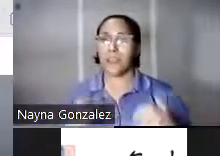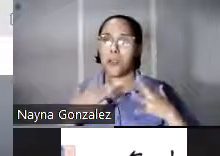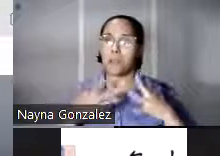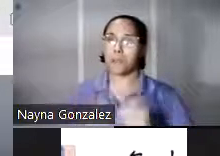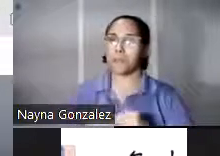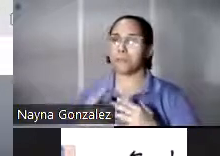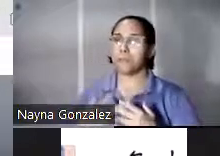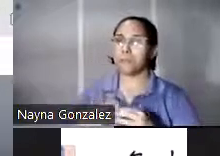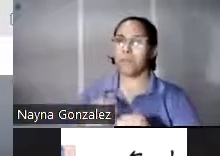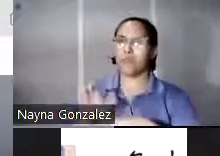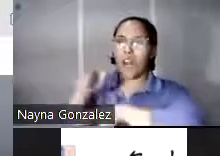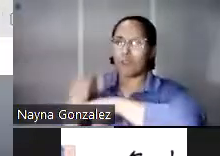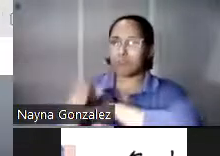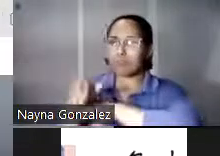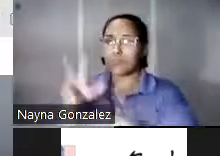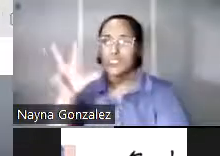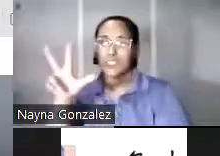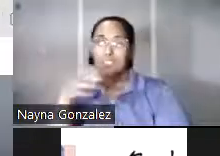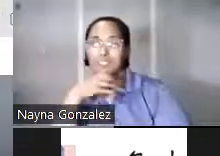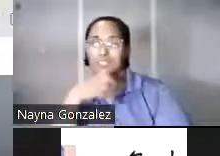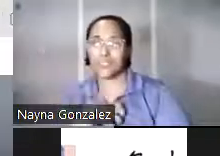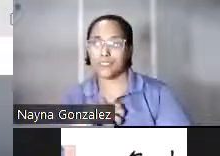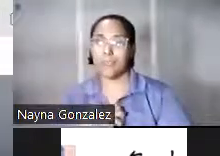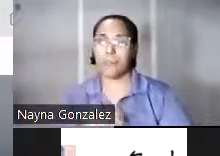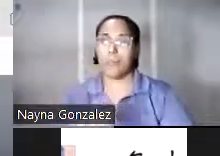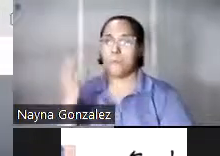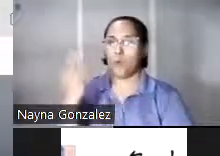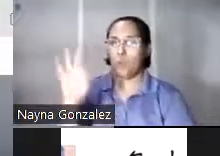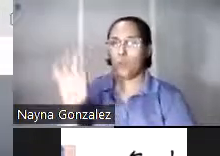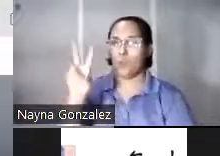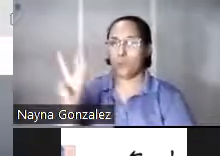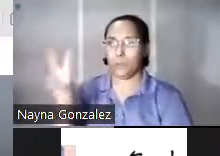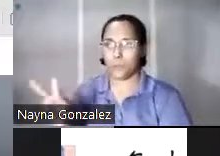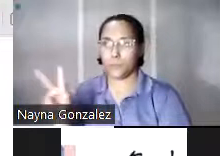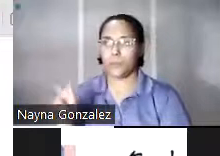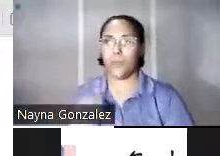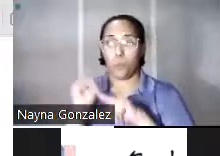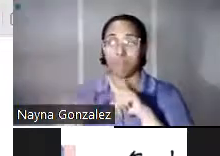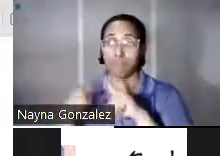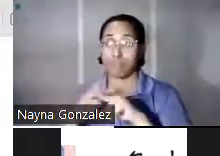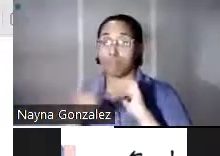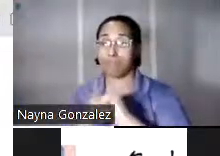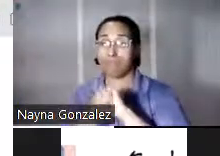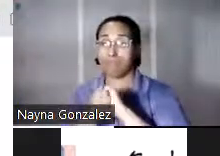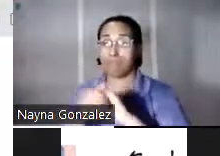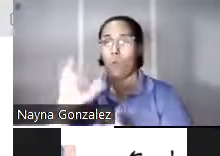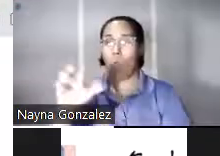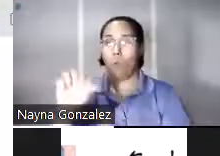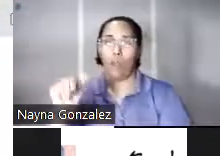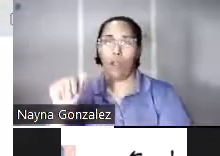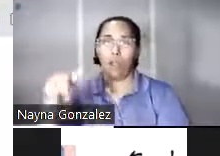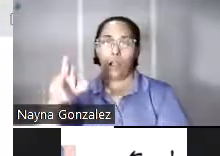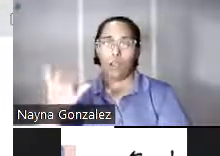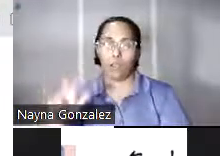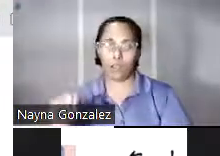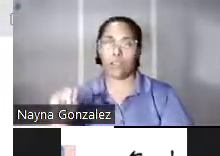la noche del 3 de diciembre de 1922, cuando de la mano de Joaquín Augusti y el